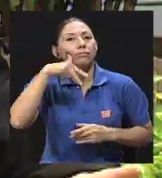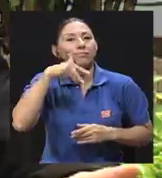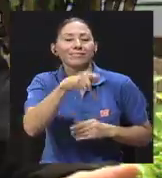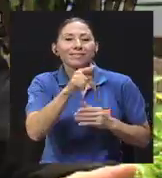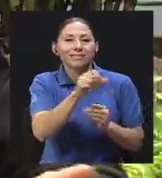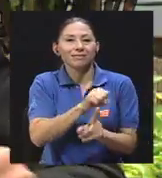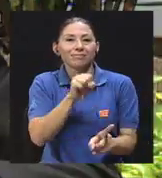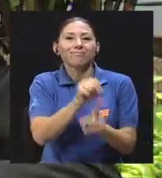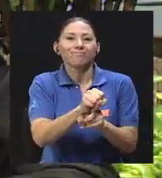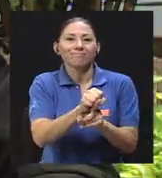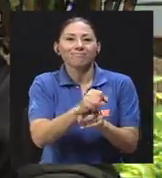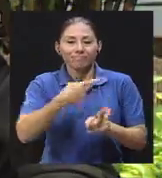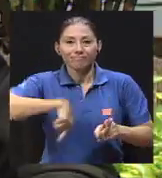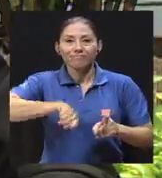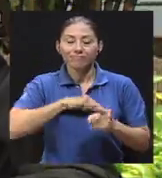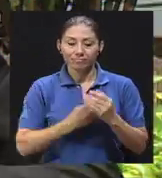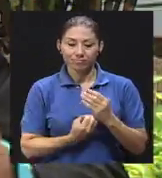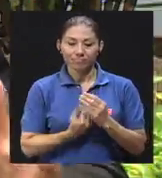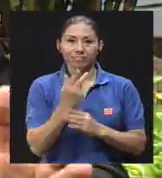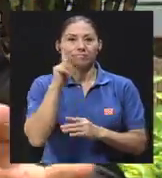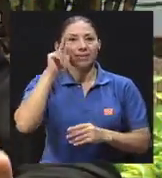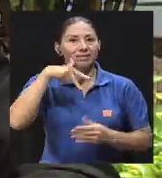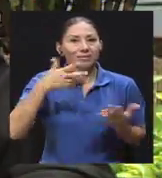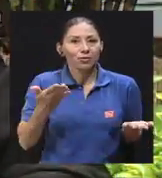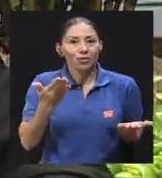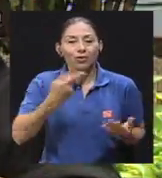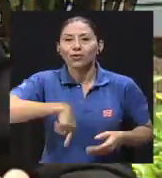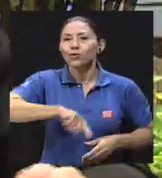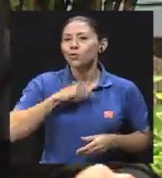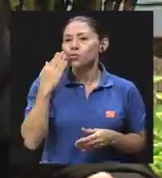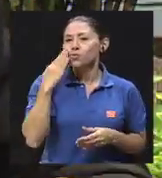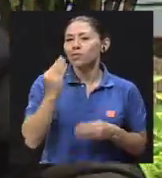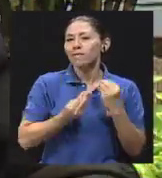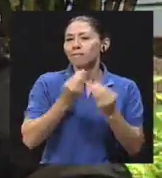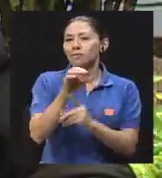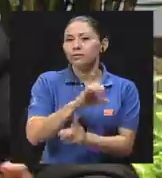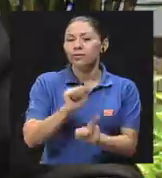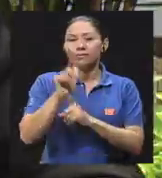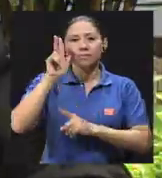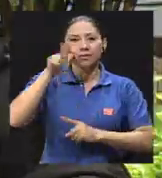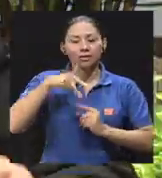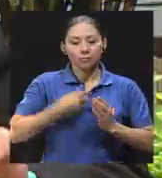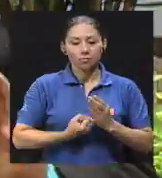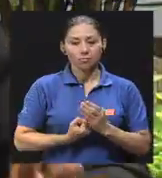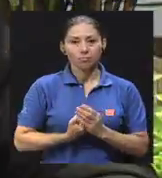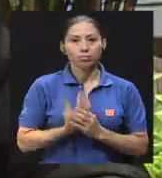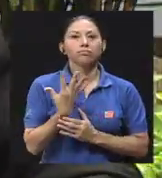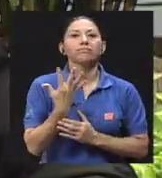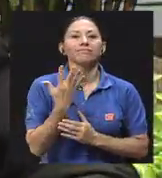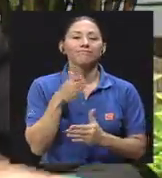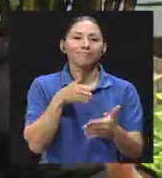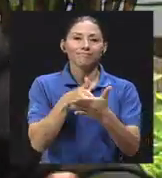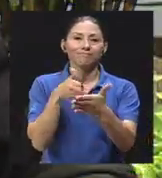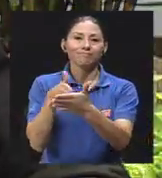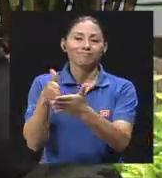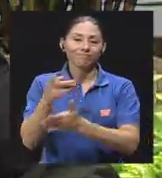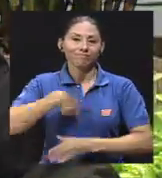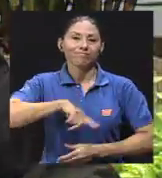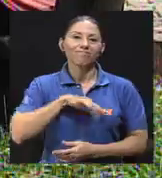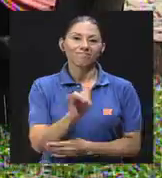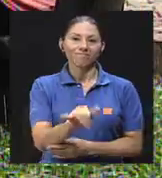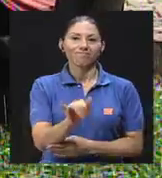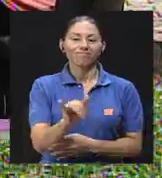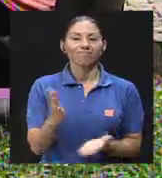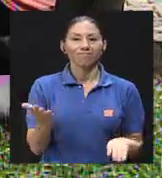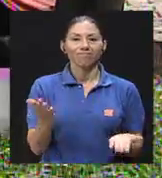la situación. Se nos sale el machismo y no sabemos en qué momento ese fantasma del machismo nos ataca. Y actuamos como